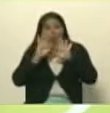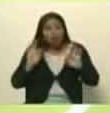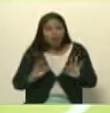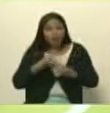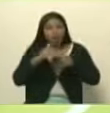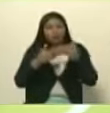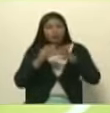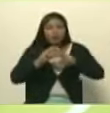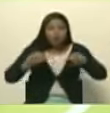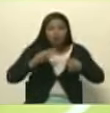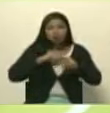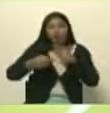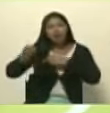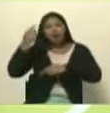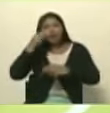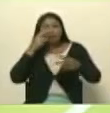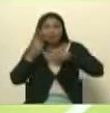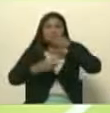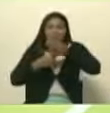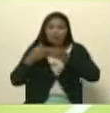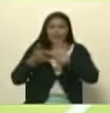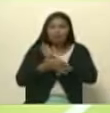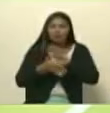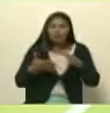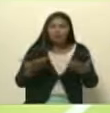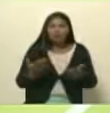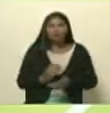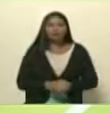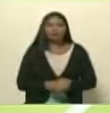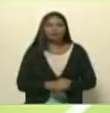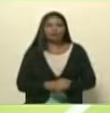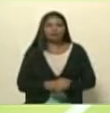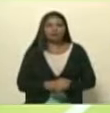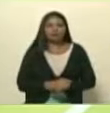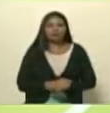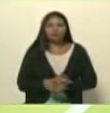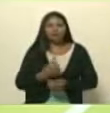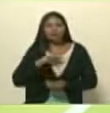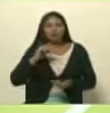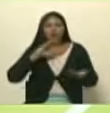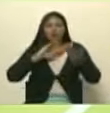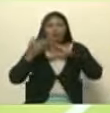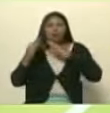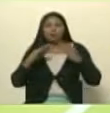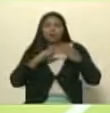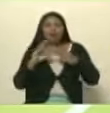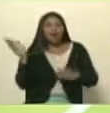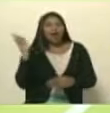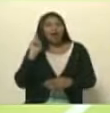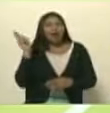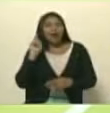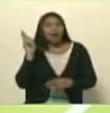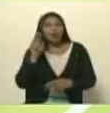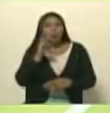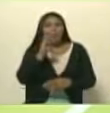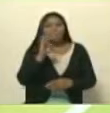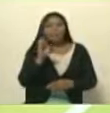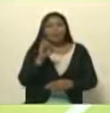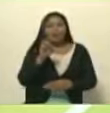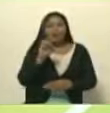territorio. Ayer estuvimos visitando la emisora comunitaria Radio Perola, que es